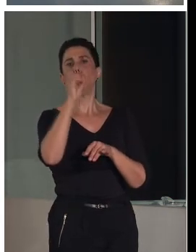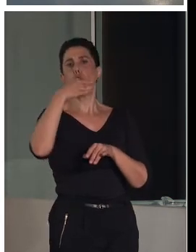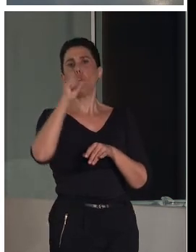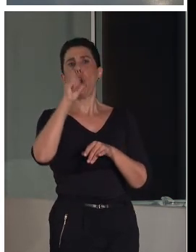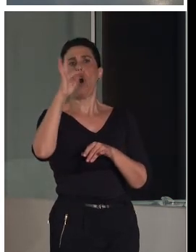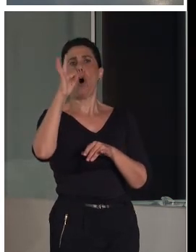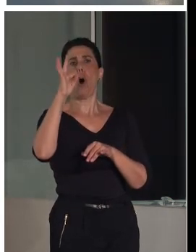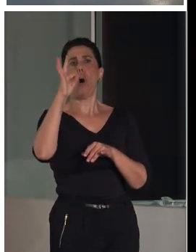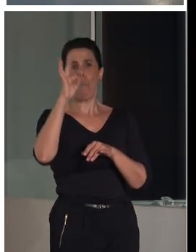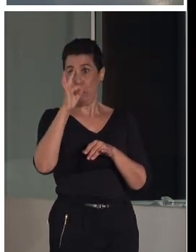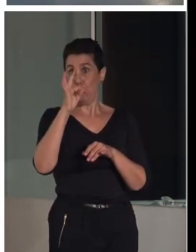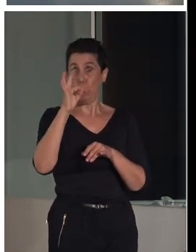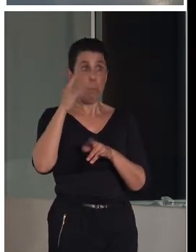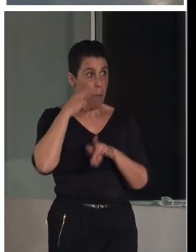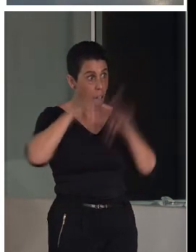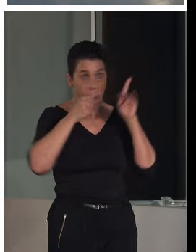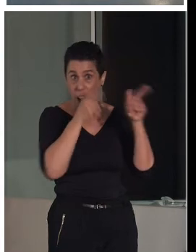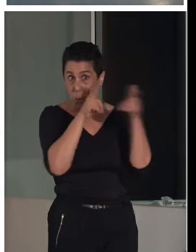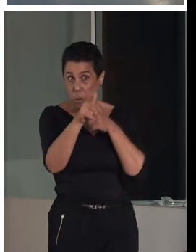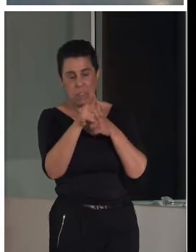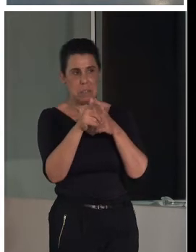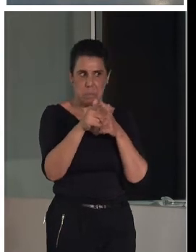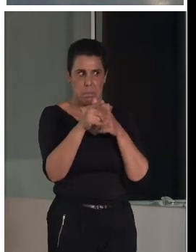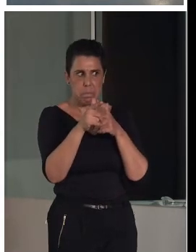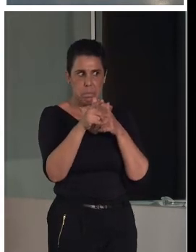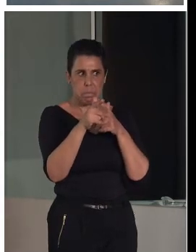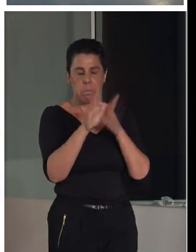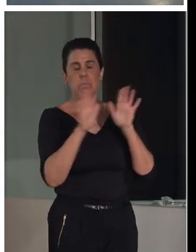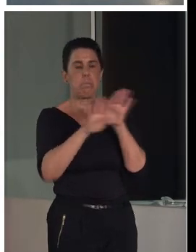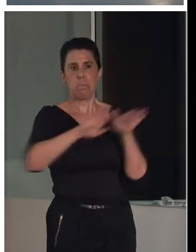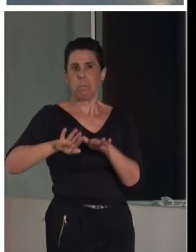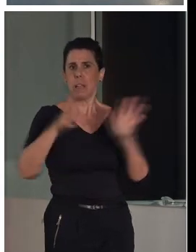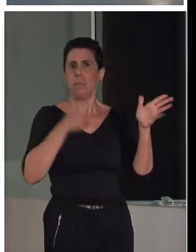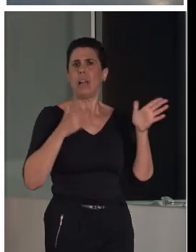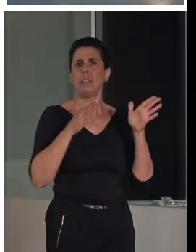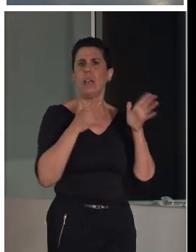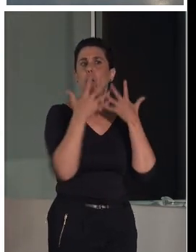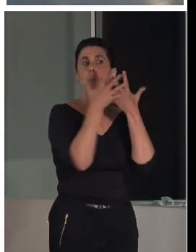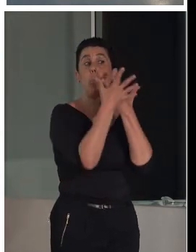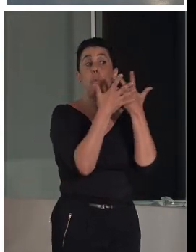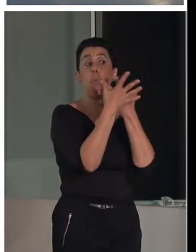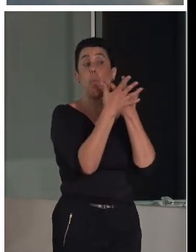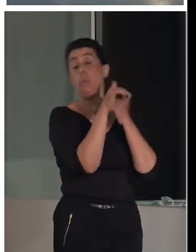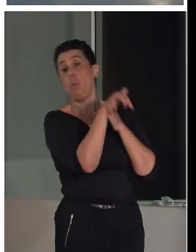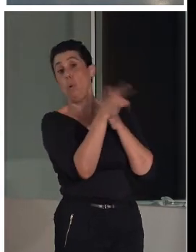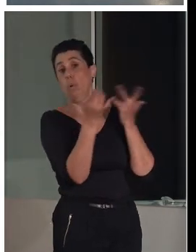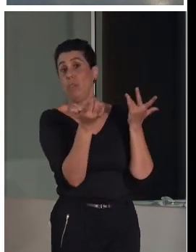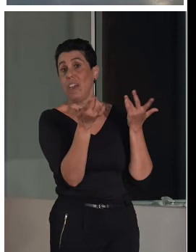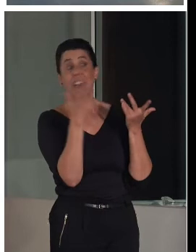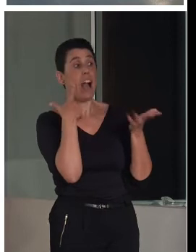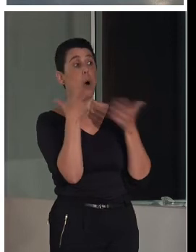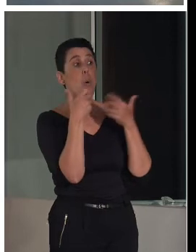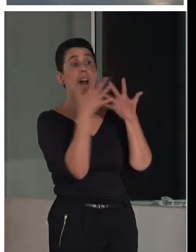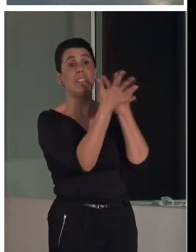¿Qué ocurre con el mudéjar? Con el mudéjar ocurre lo que comentaba el compañero inicial,